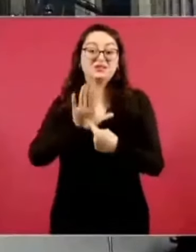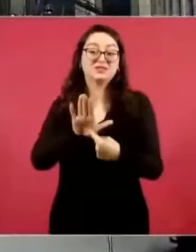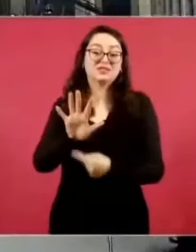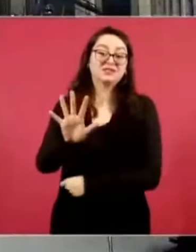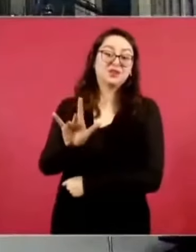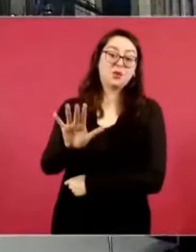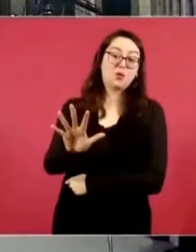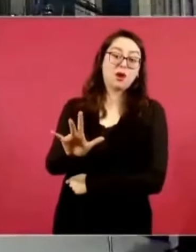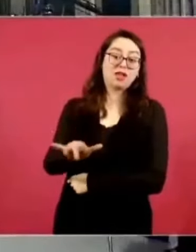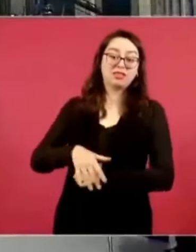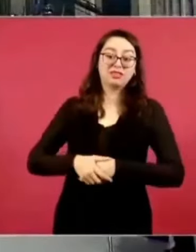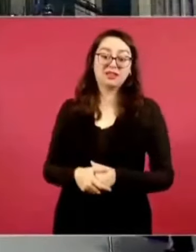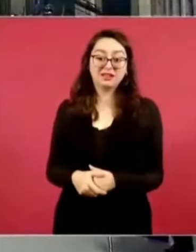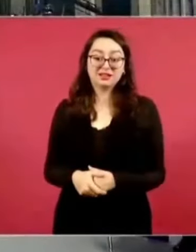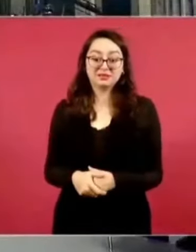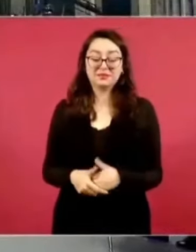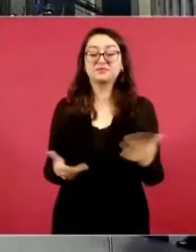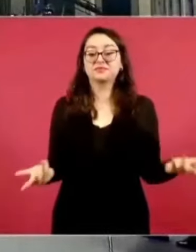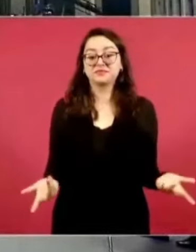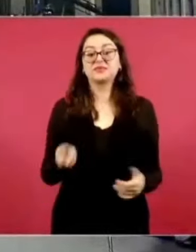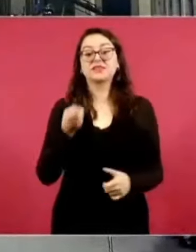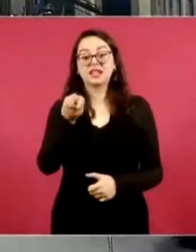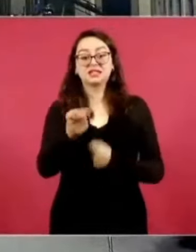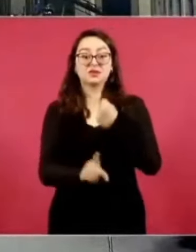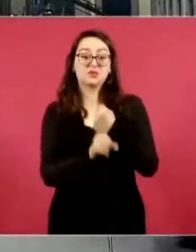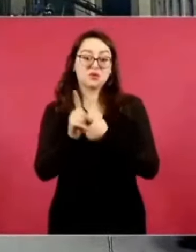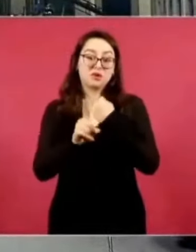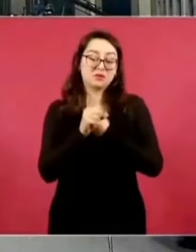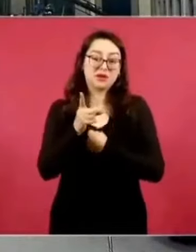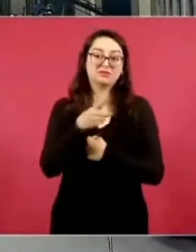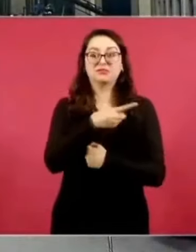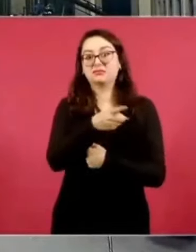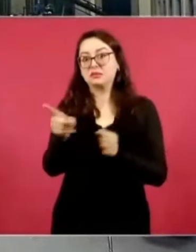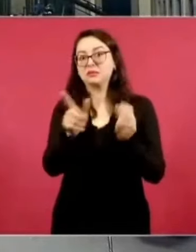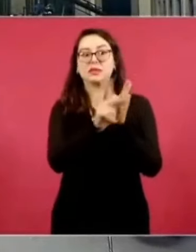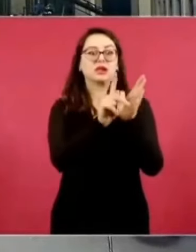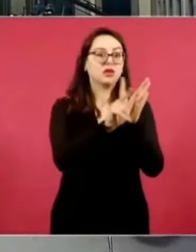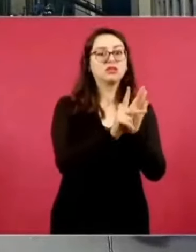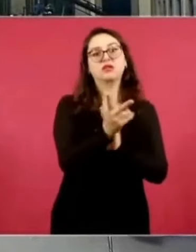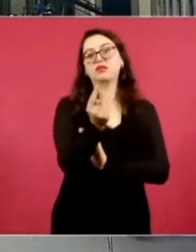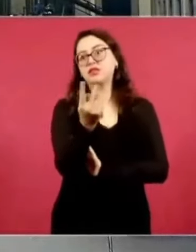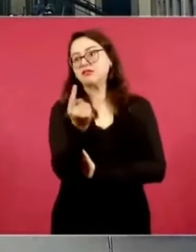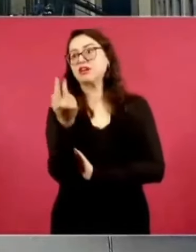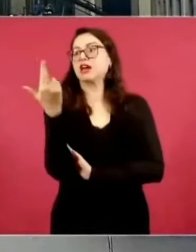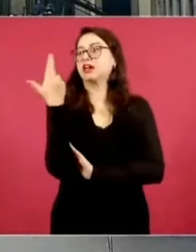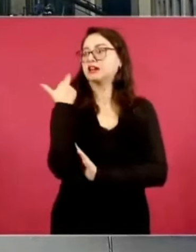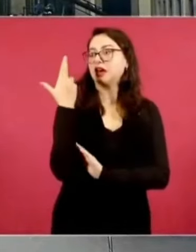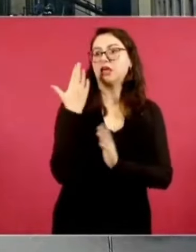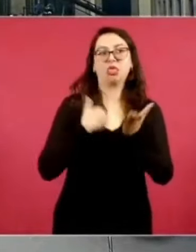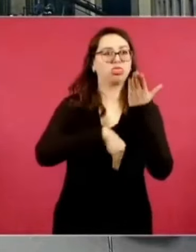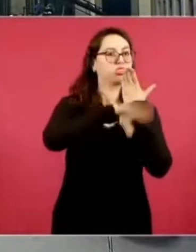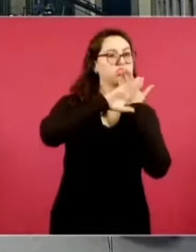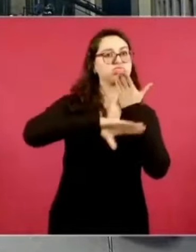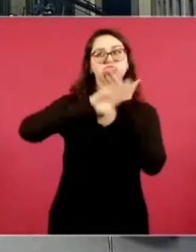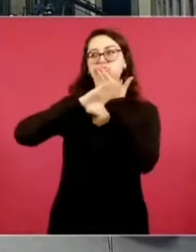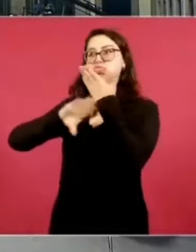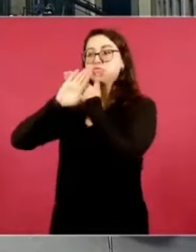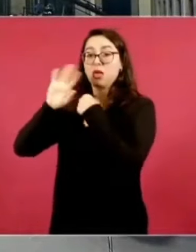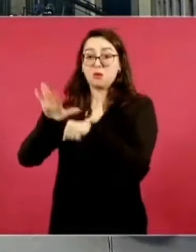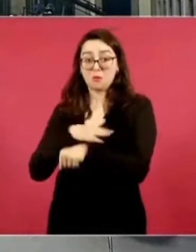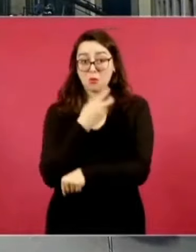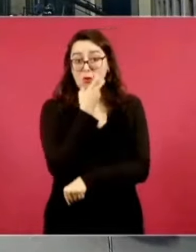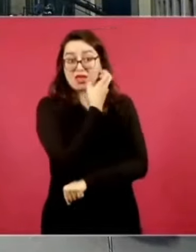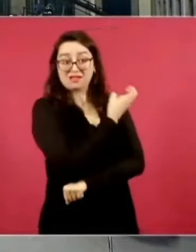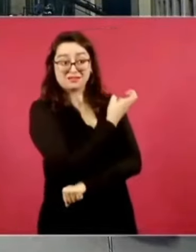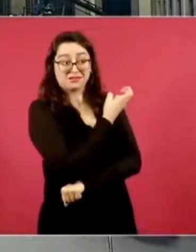Este es el problema, este es el asunto de fondo. Pero no sólo es